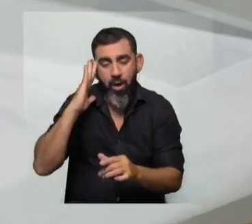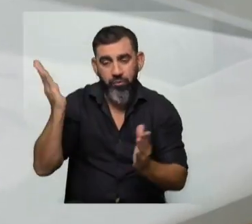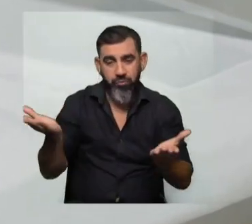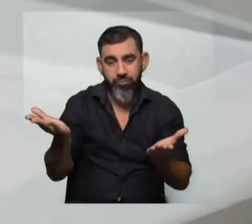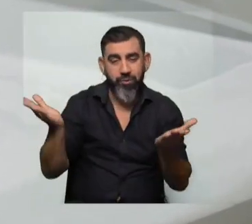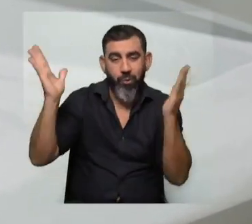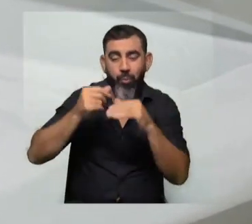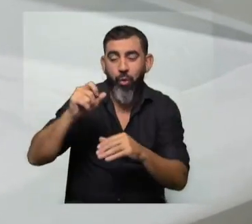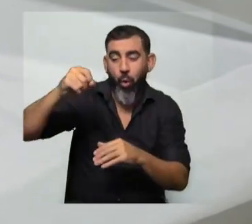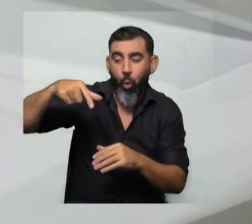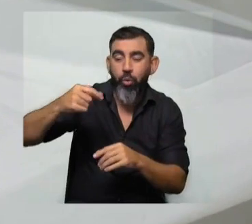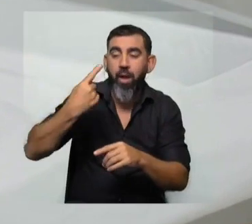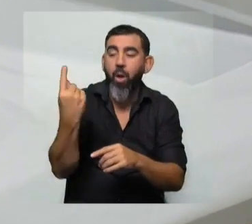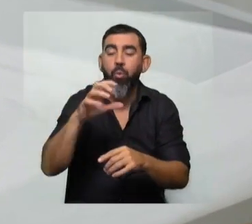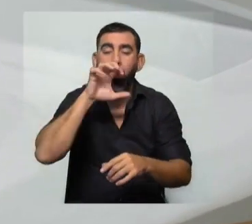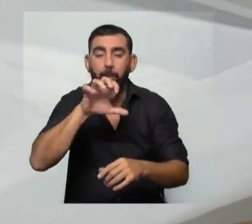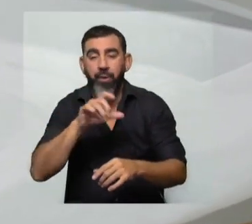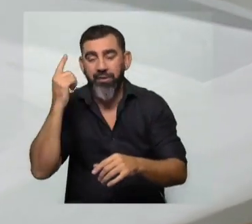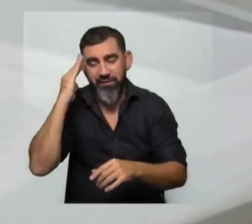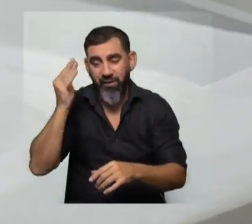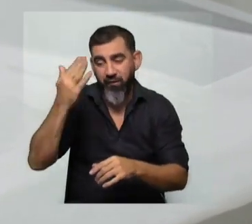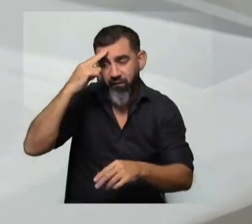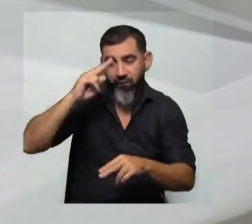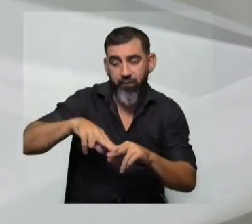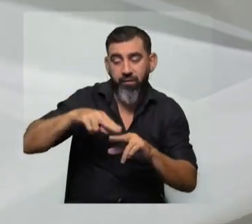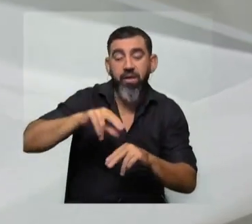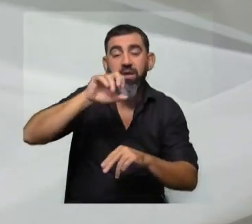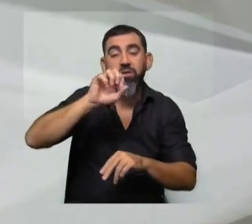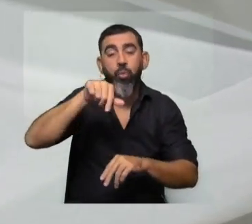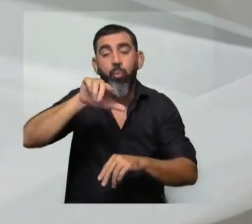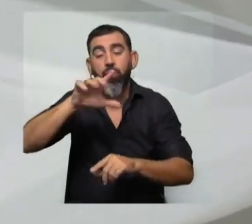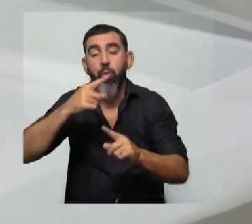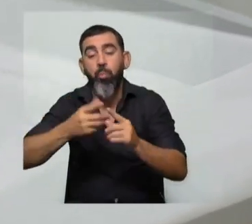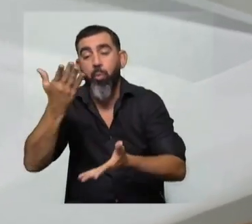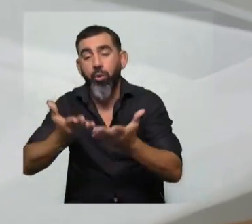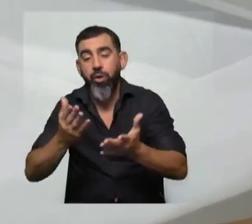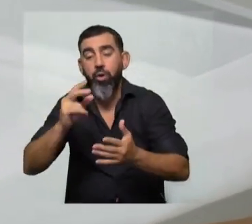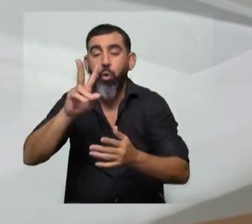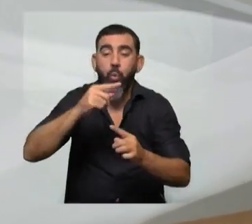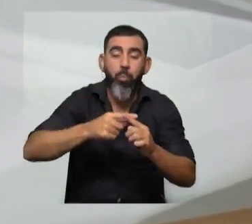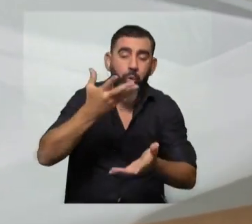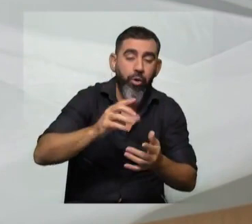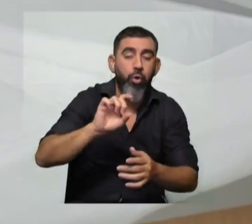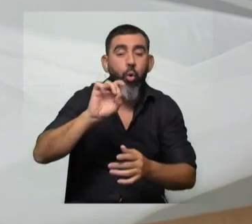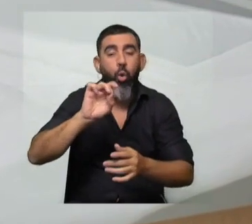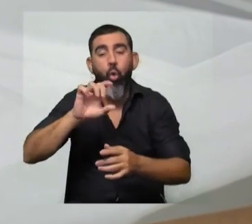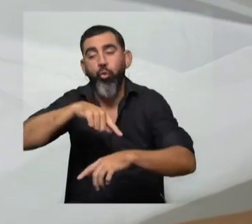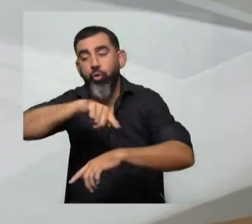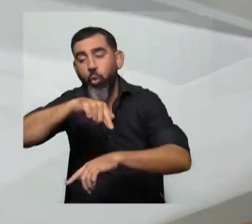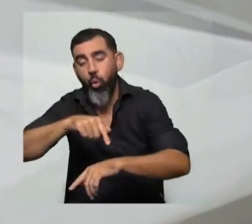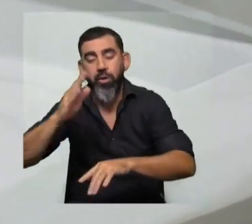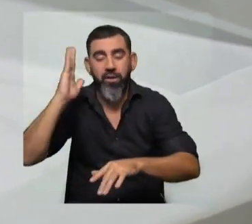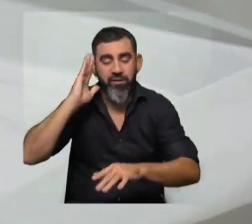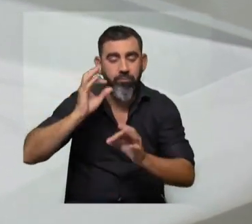Yo no puedo usar gota por perro. Yo ya sé que para estas patologías son 0,5 miligramos por kilo o 2 miligramos por kilo. Ya sé que es cada 12 horas. Tenemos ya orientaciones